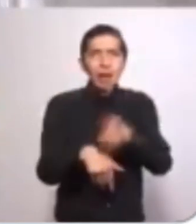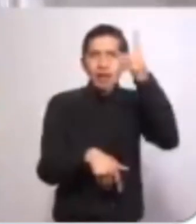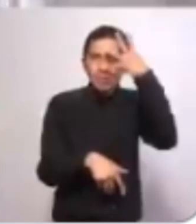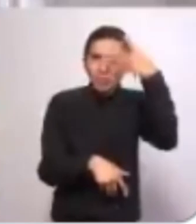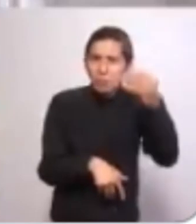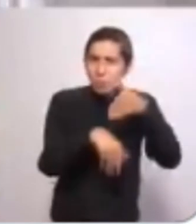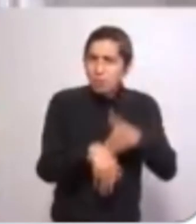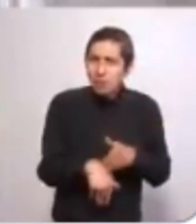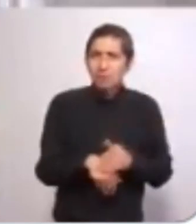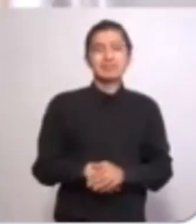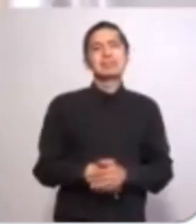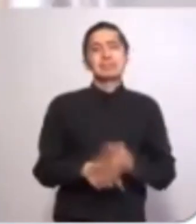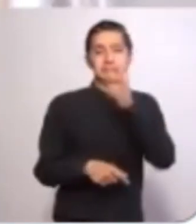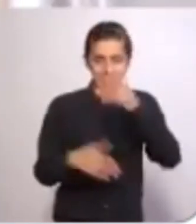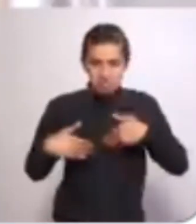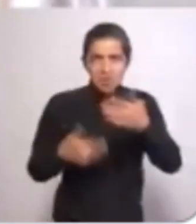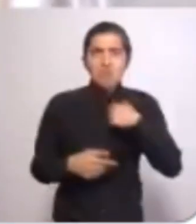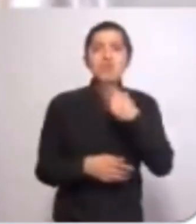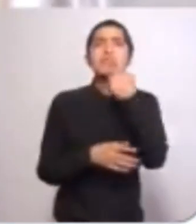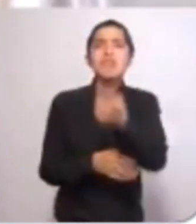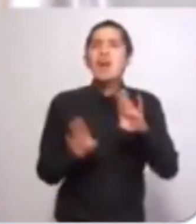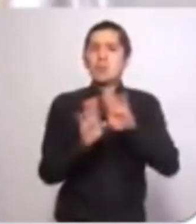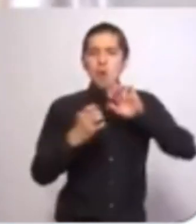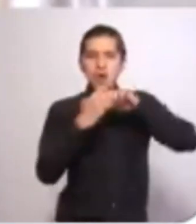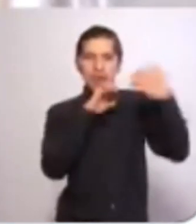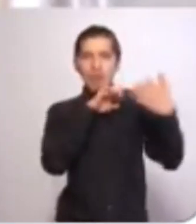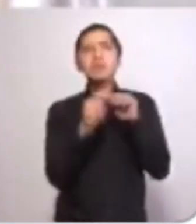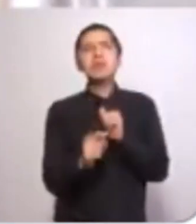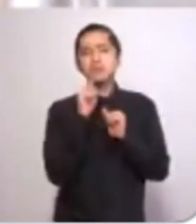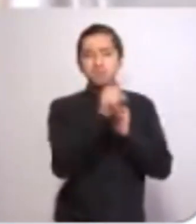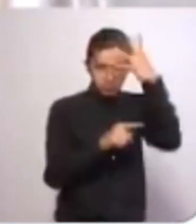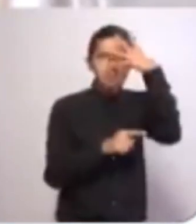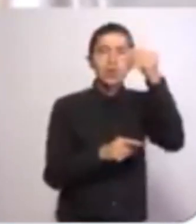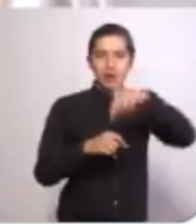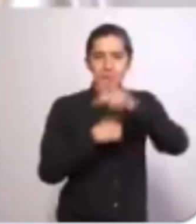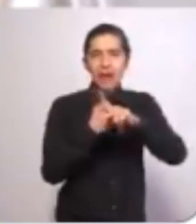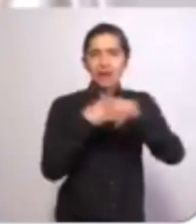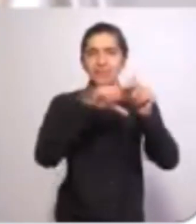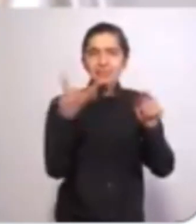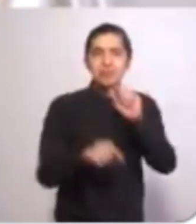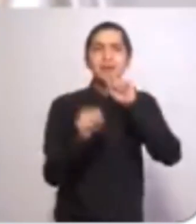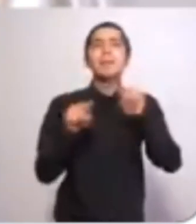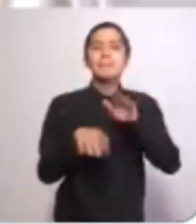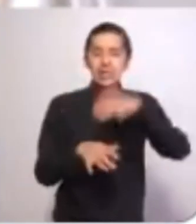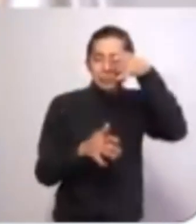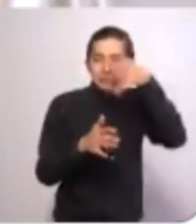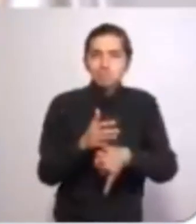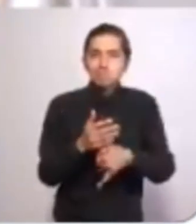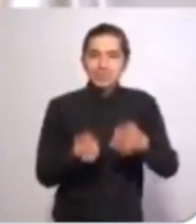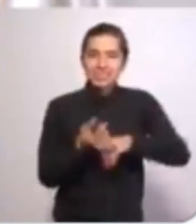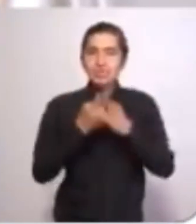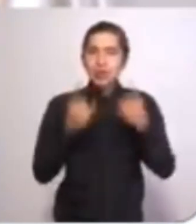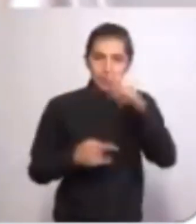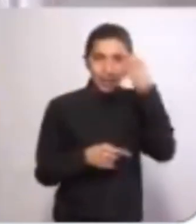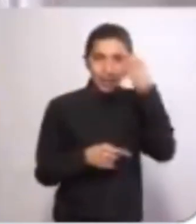sea sumiso ante Donald Trump, un hombre que me atrevo a calificar como enemigo de nuestra nación y de sus raíces